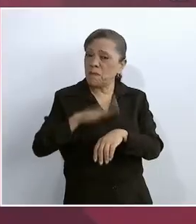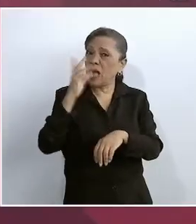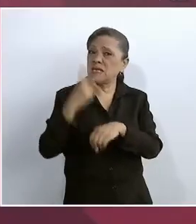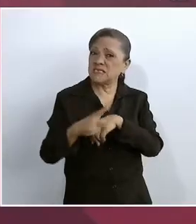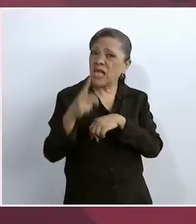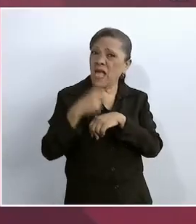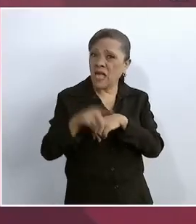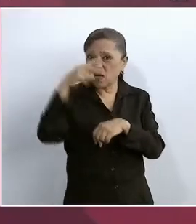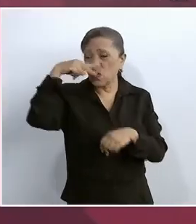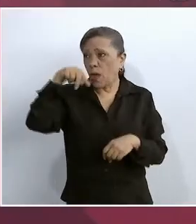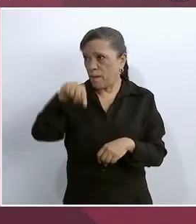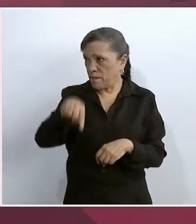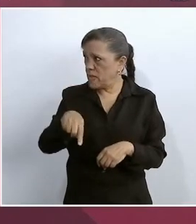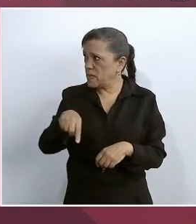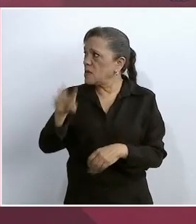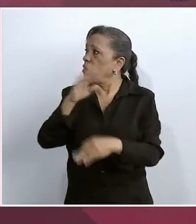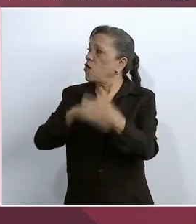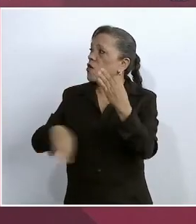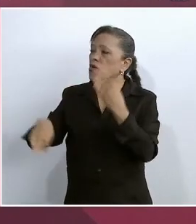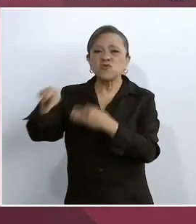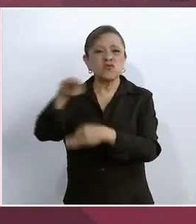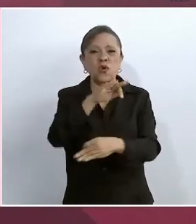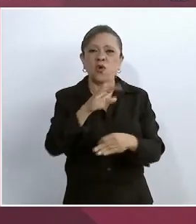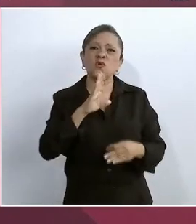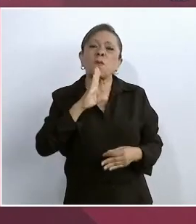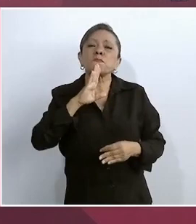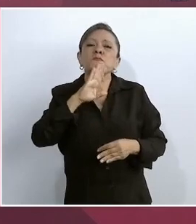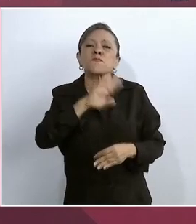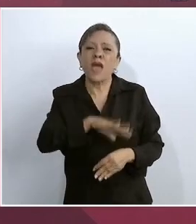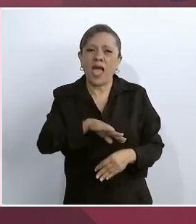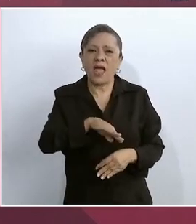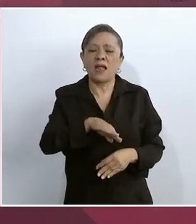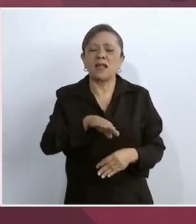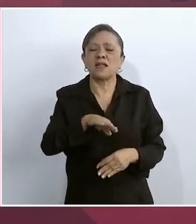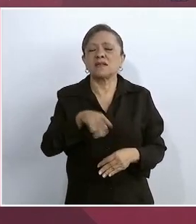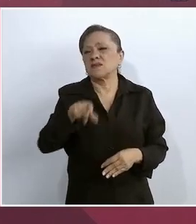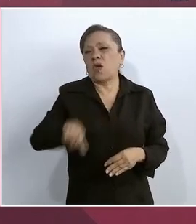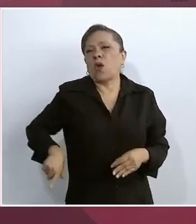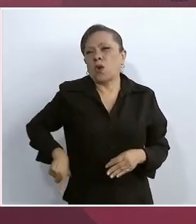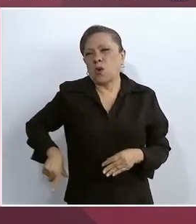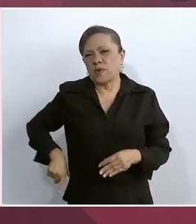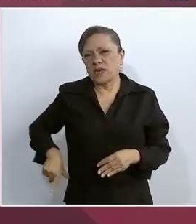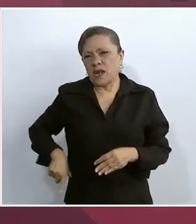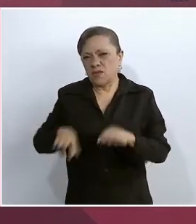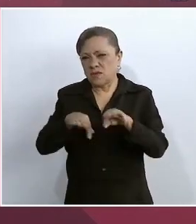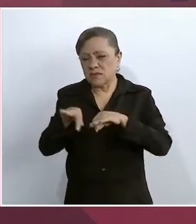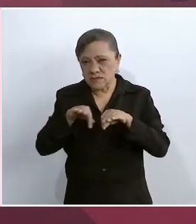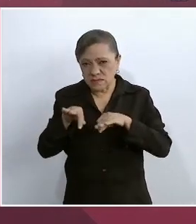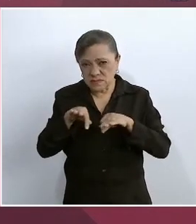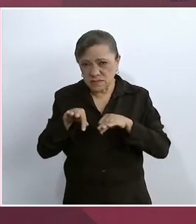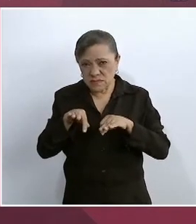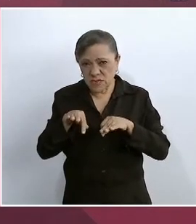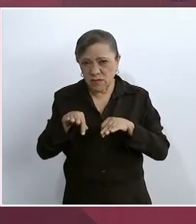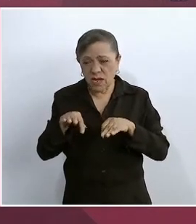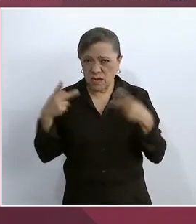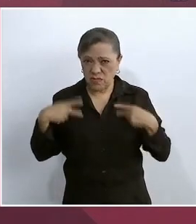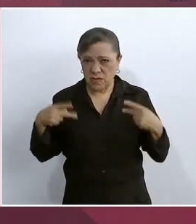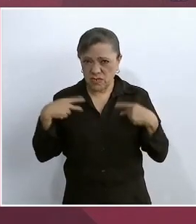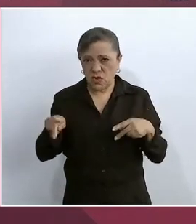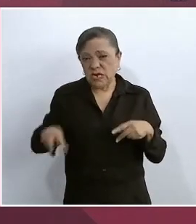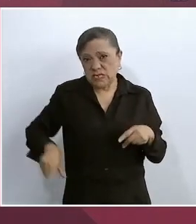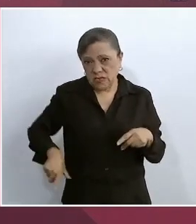que la deshonestidad. de sus gobernantes y eso es lo que estamos ahora